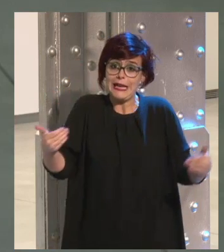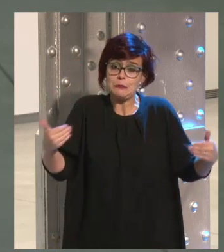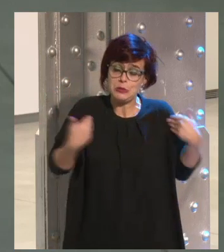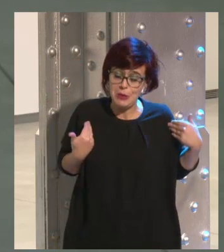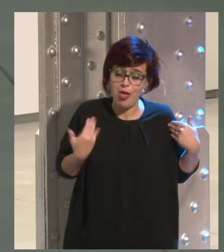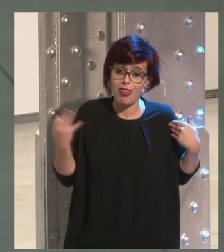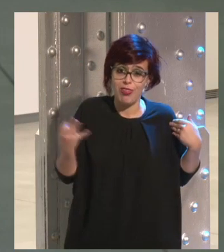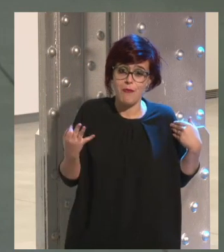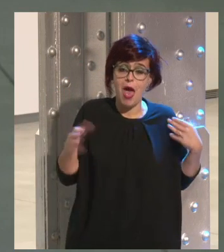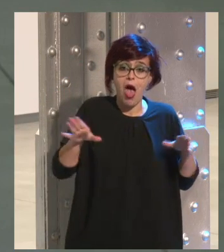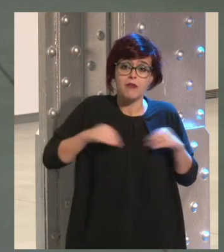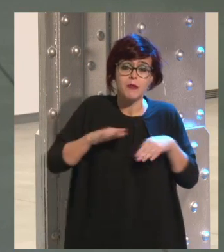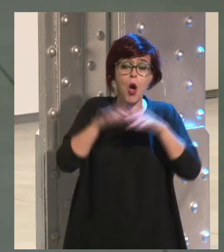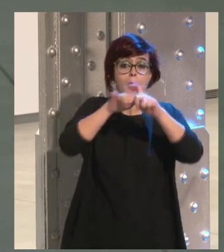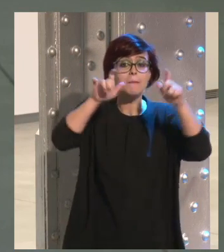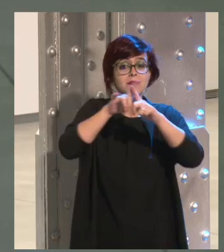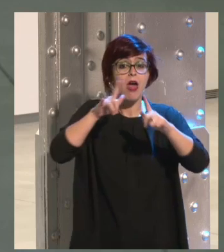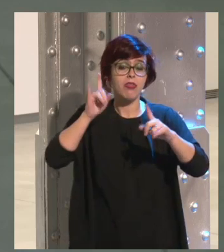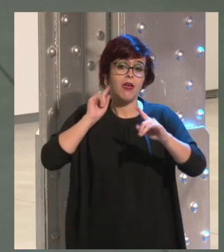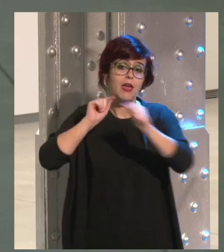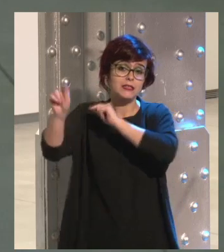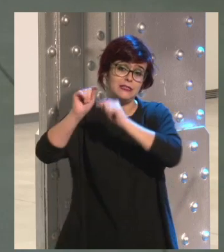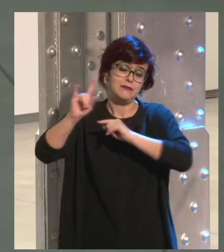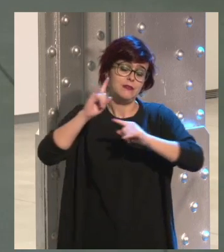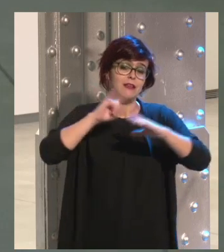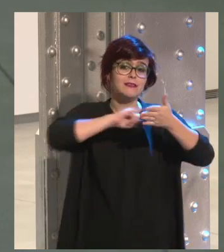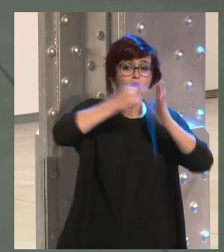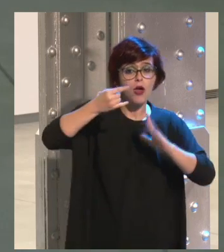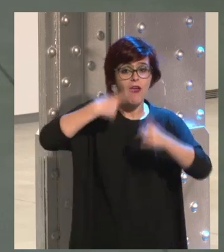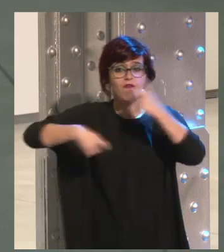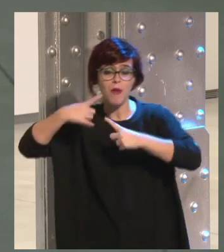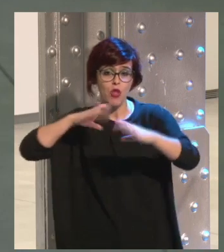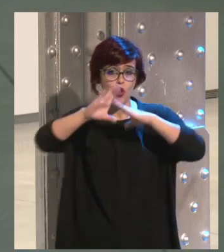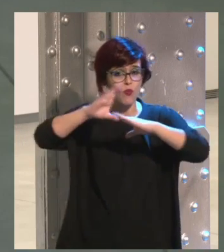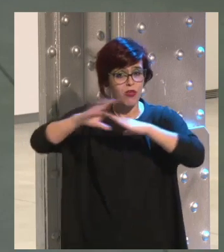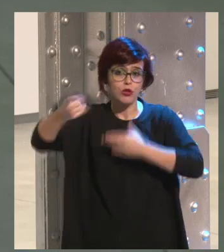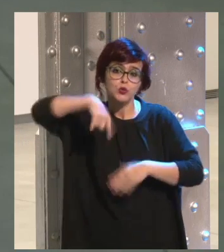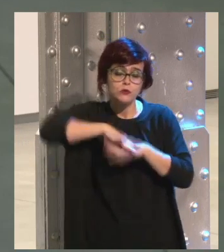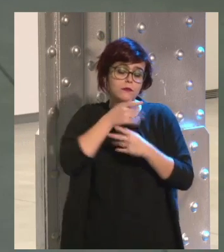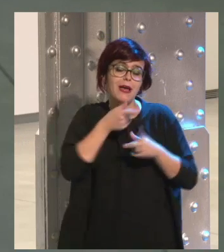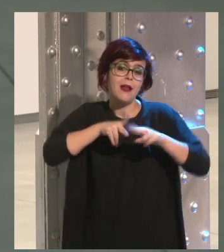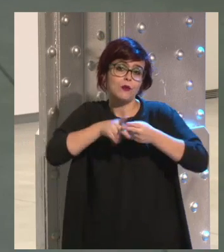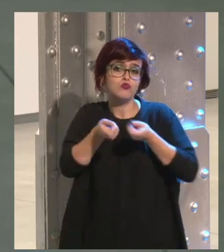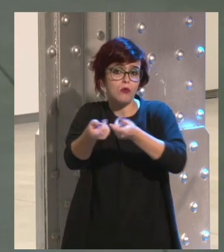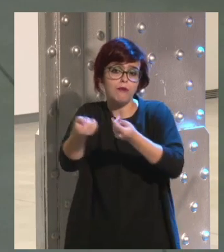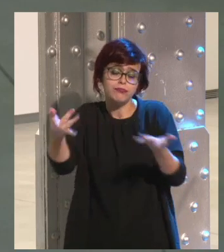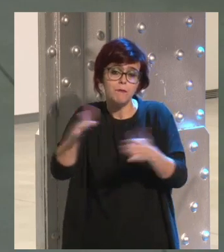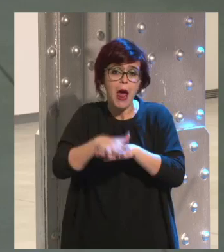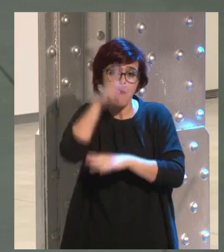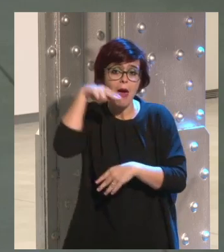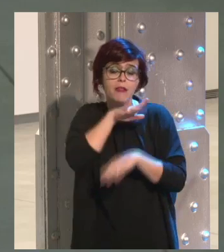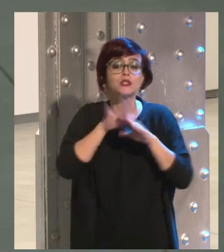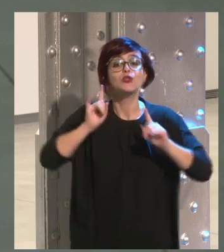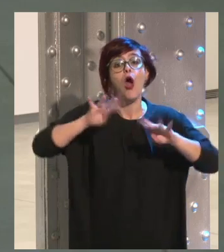responsables como una empresa de telecomunicación, una empresa de tecnología de la información y de la comunicación darles esas herramientas a los padres, no solamente